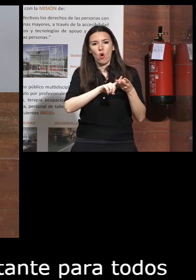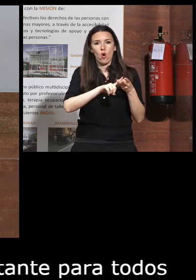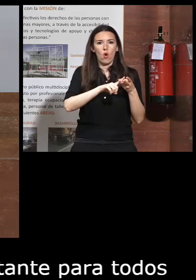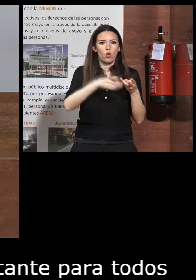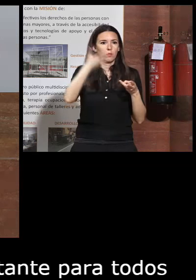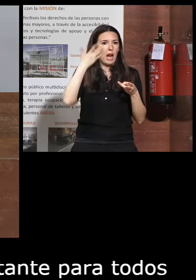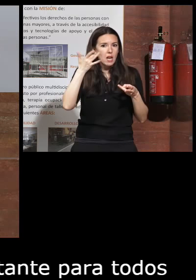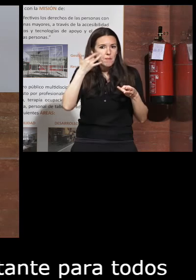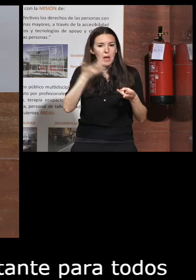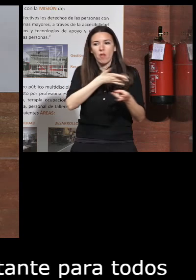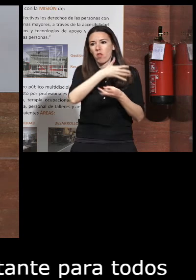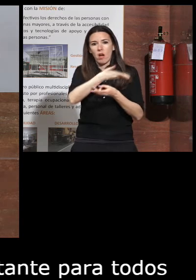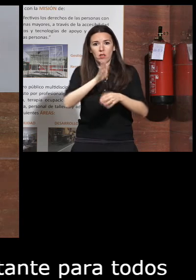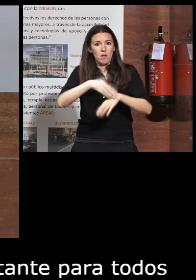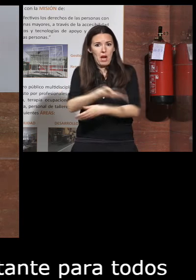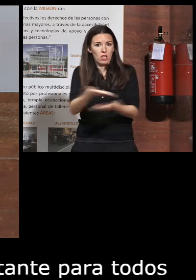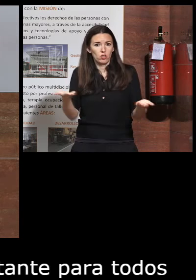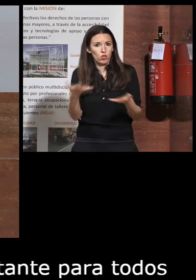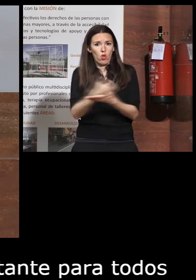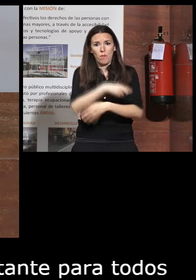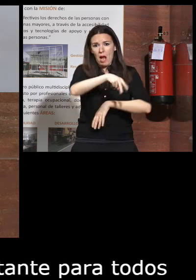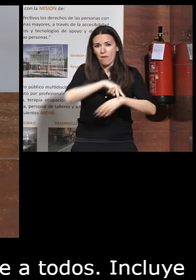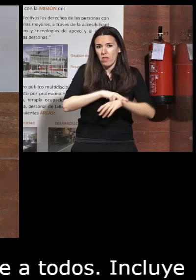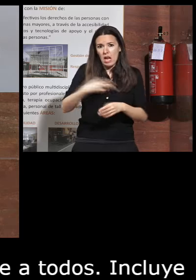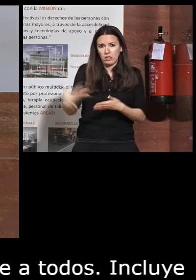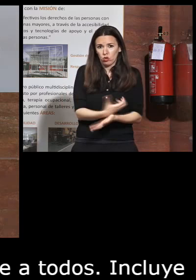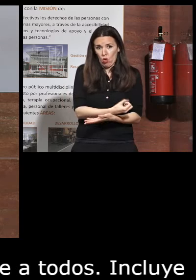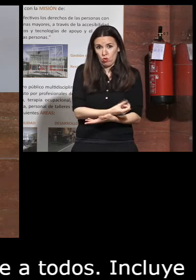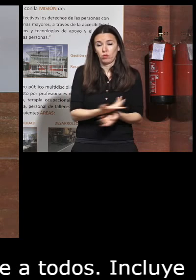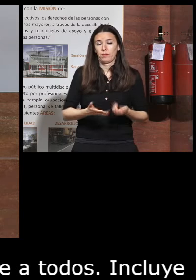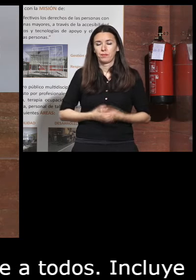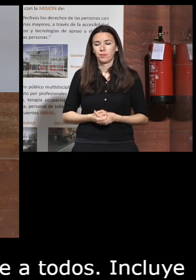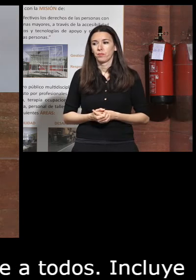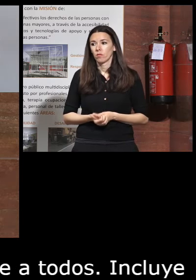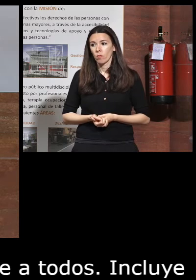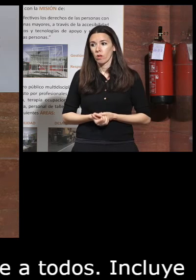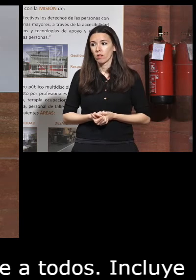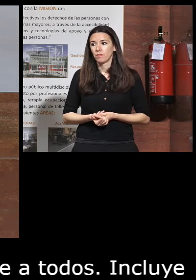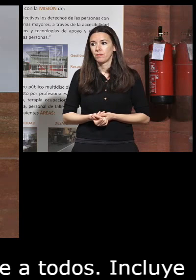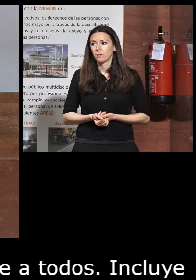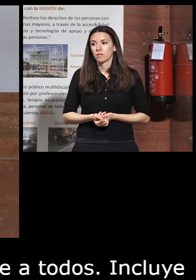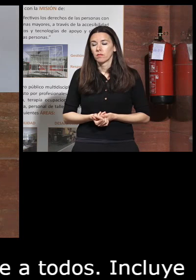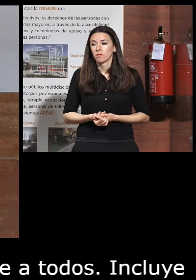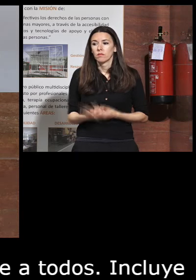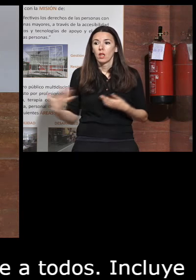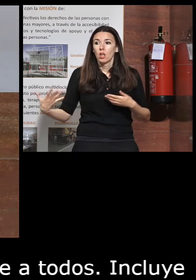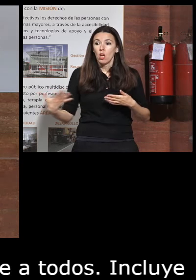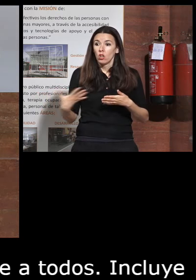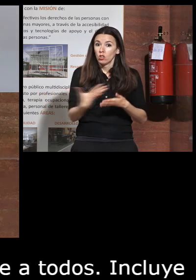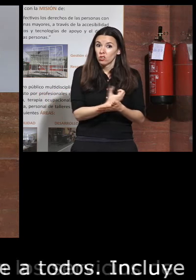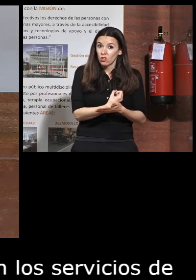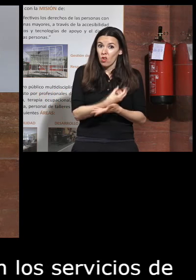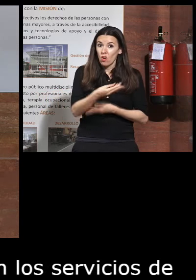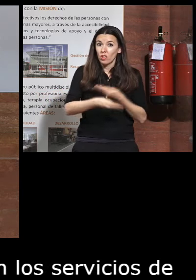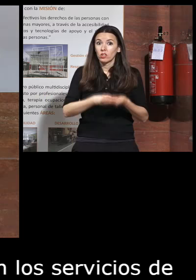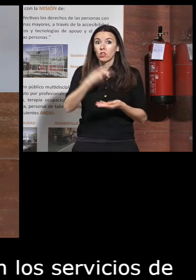de limpieza para todo para los BDL para todo todo esto lo vamos articulando también desde